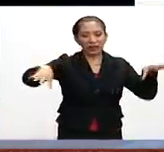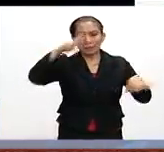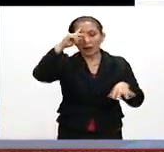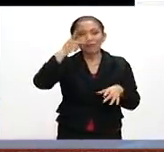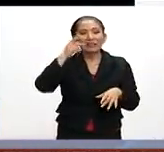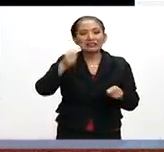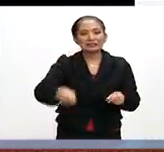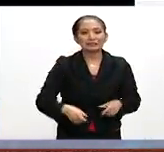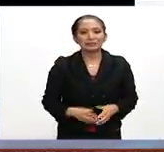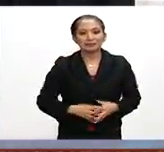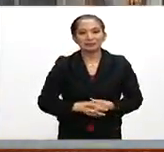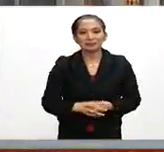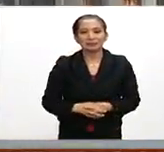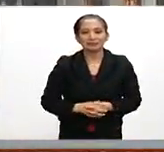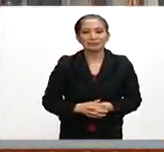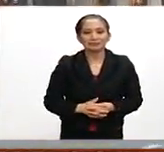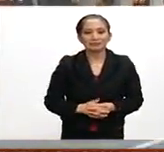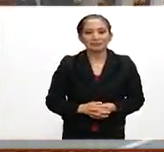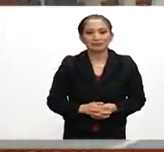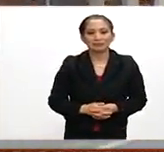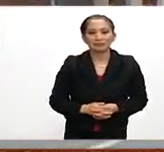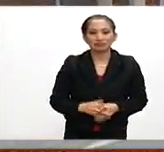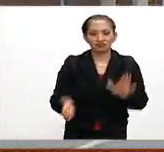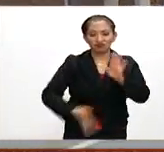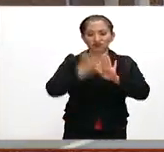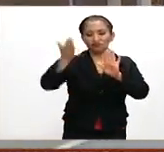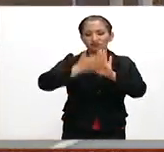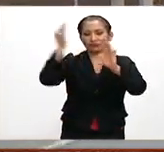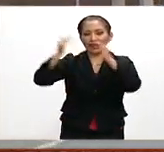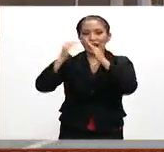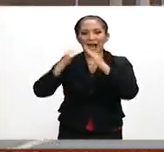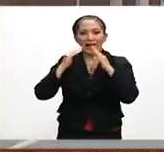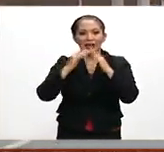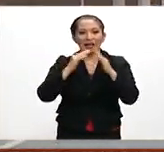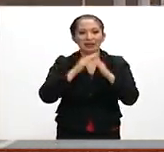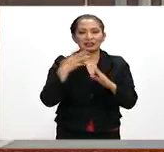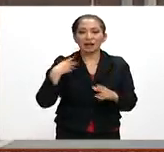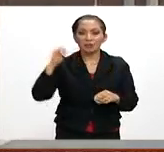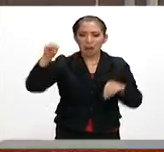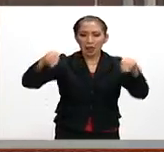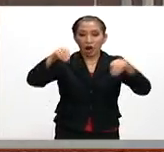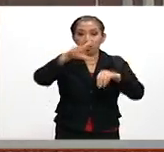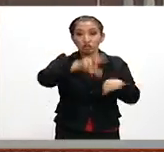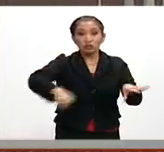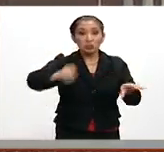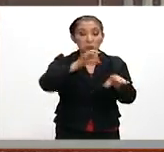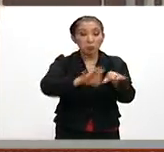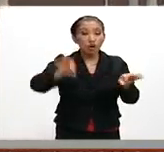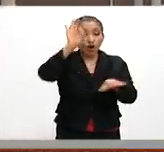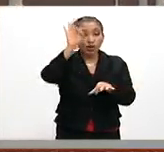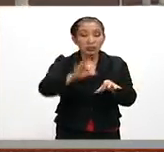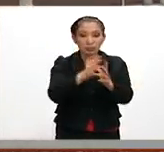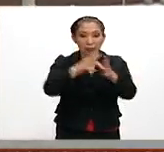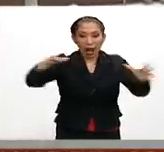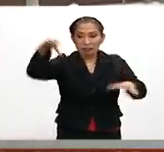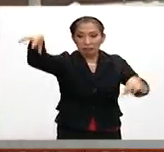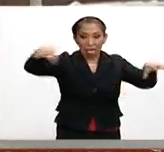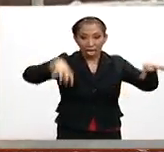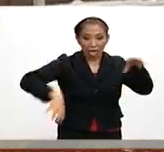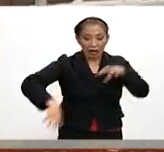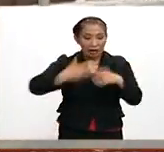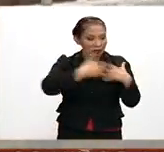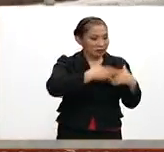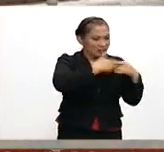Vamos a ver. La edificación de vivienda residencial está creciendo 800% más que la actividad